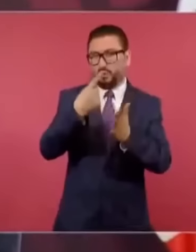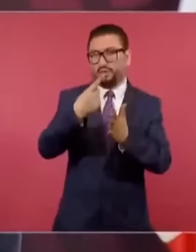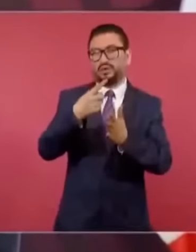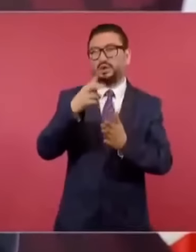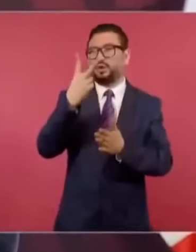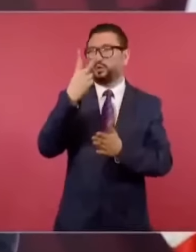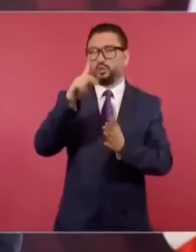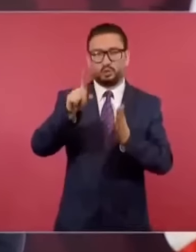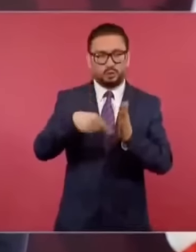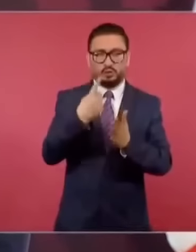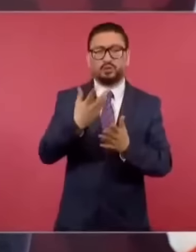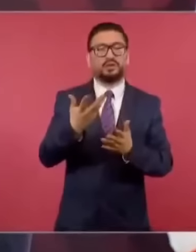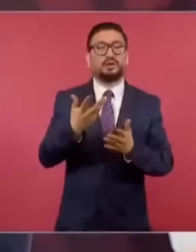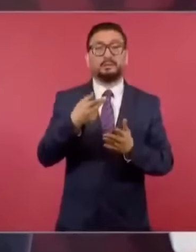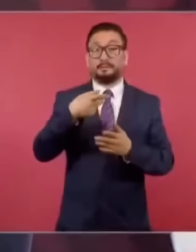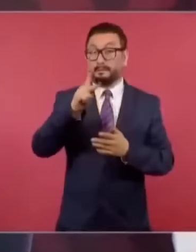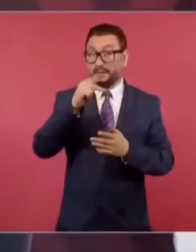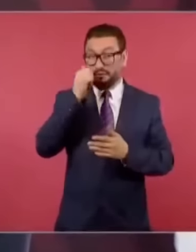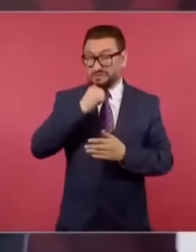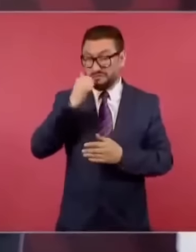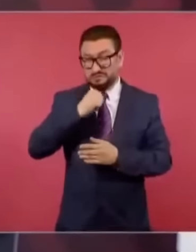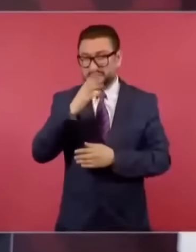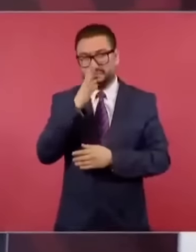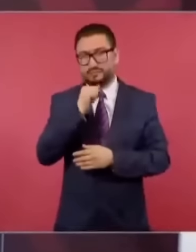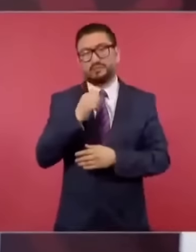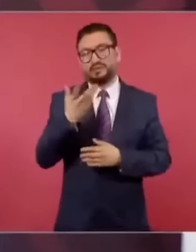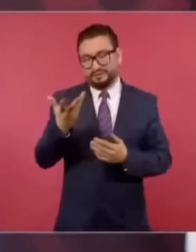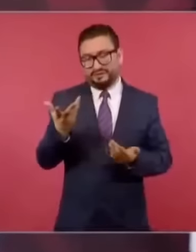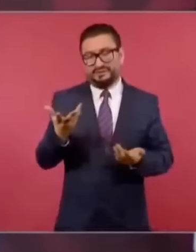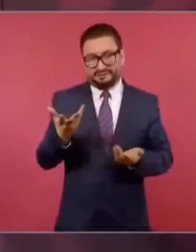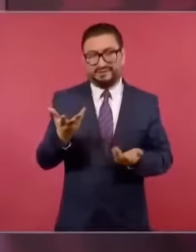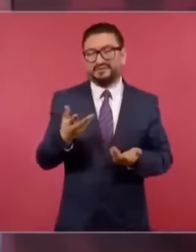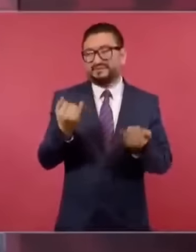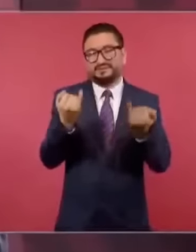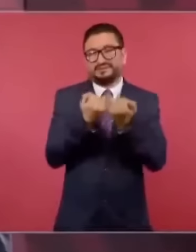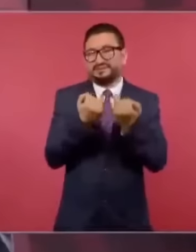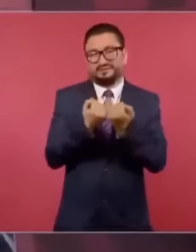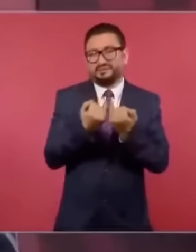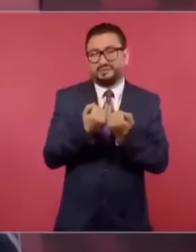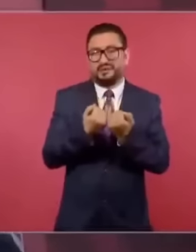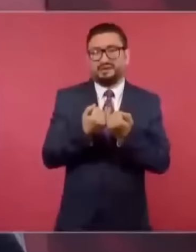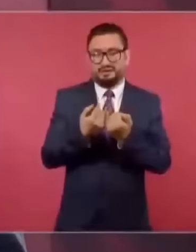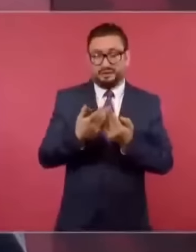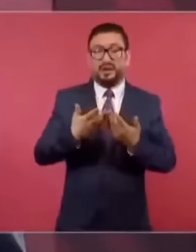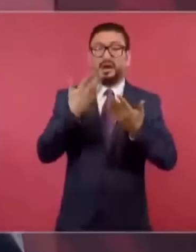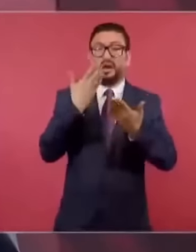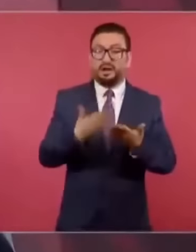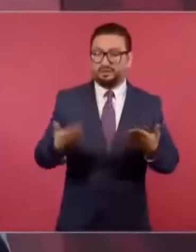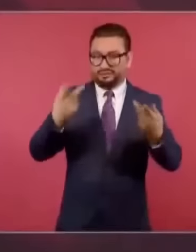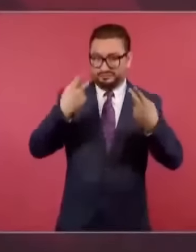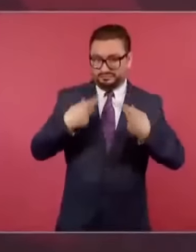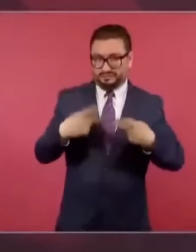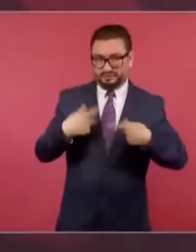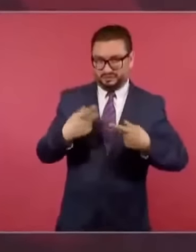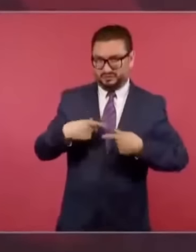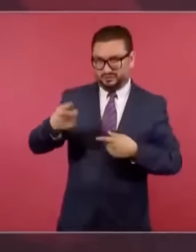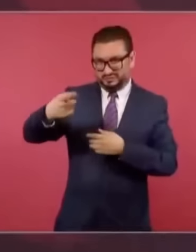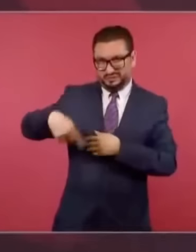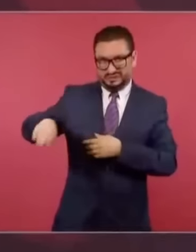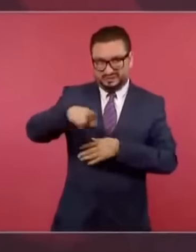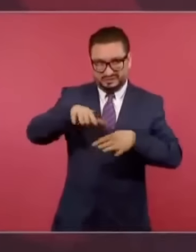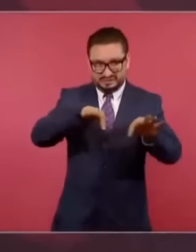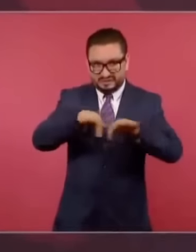todo el tiempo. Entonces, hay que ayudar a los de abajo y hay que plantearse ustedes